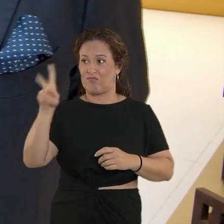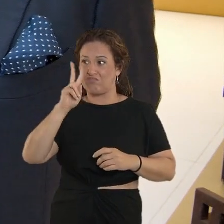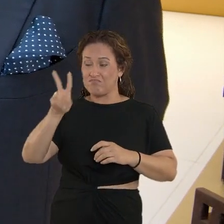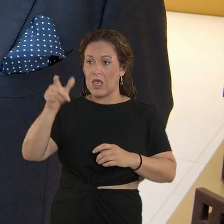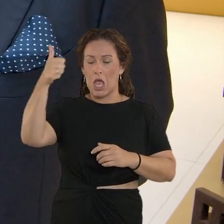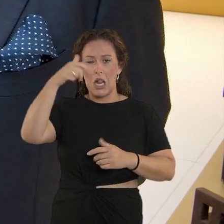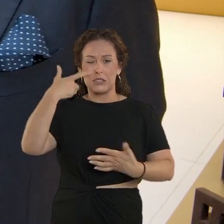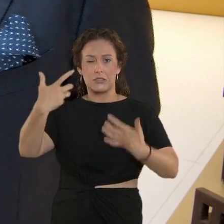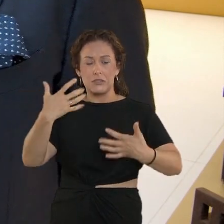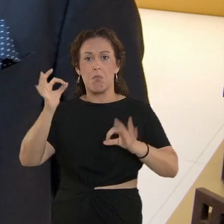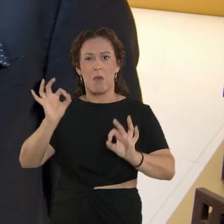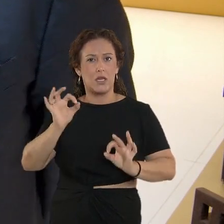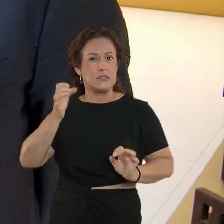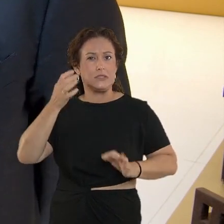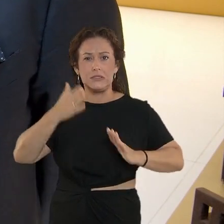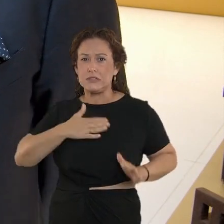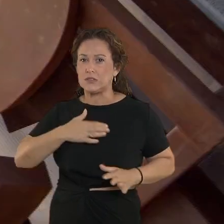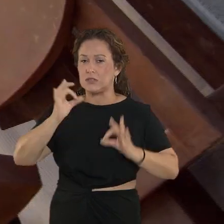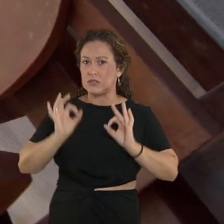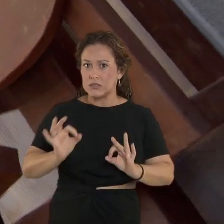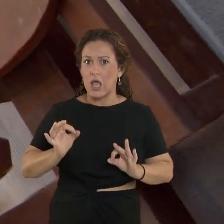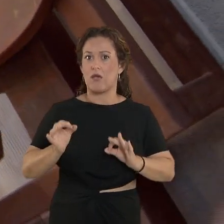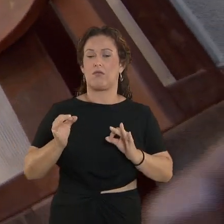lagunero de pura cepa, pero ha expuesto con Picasso.